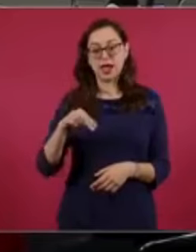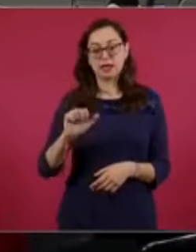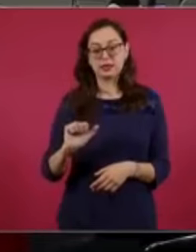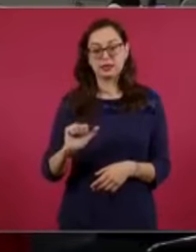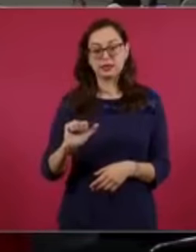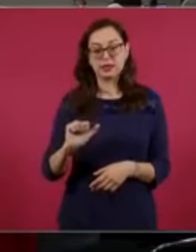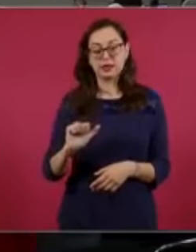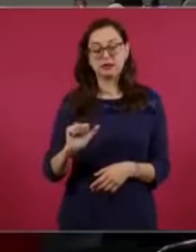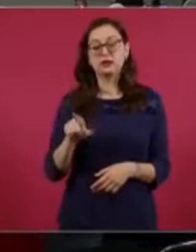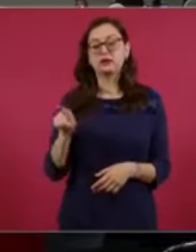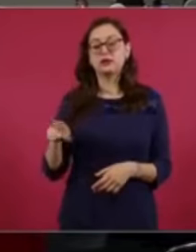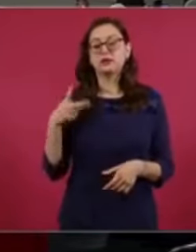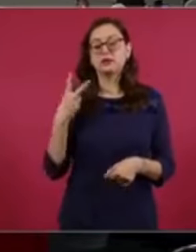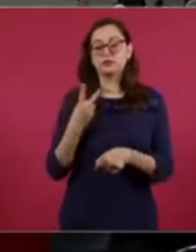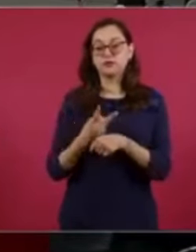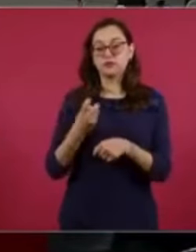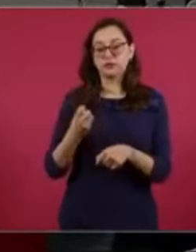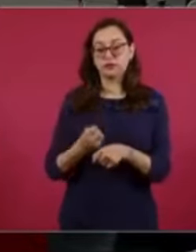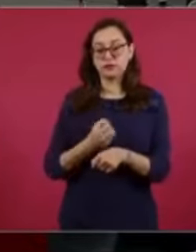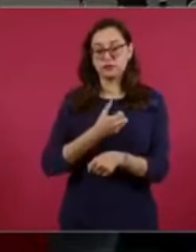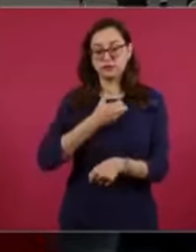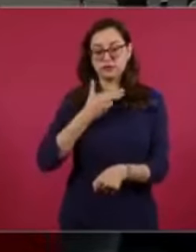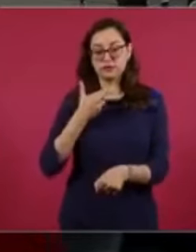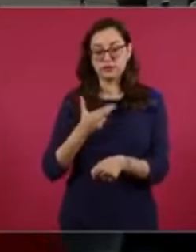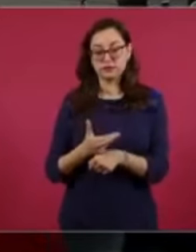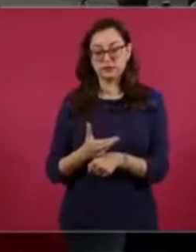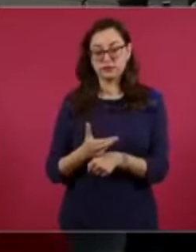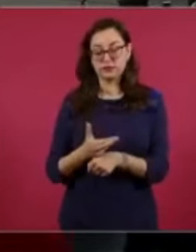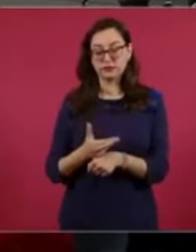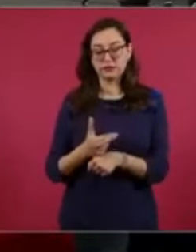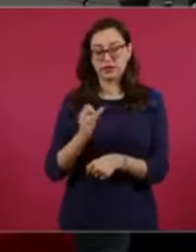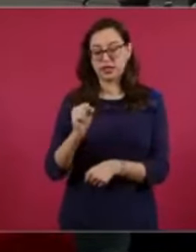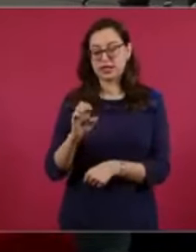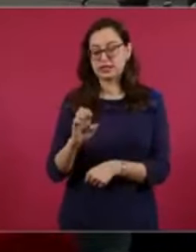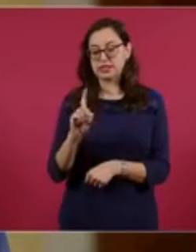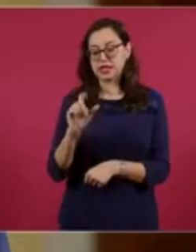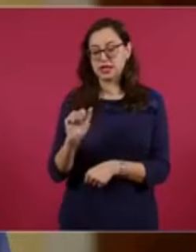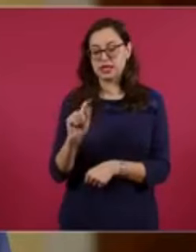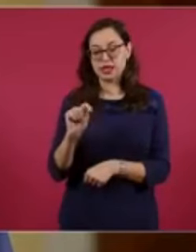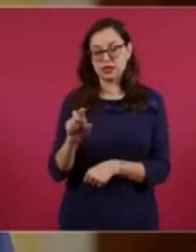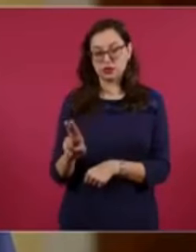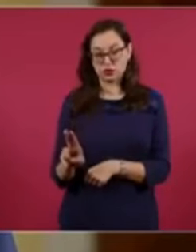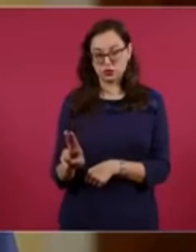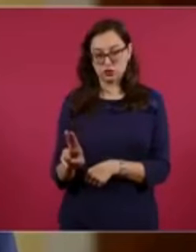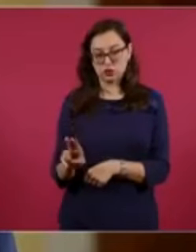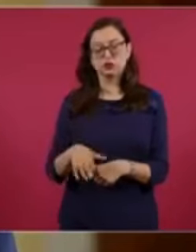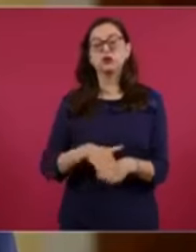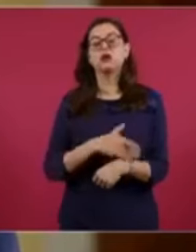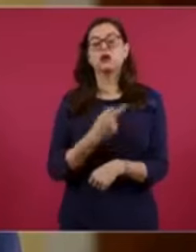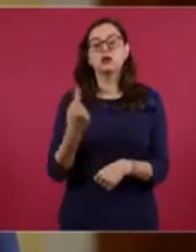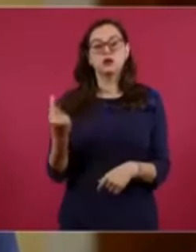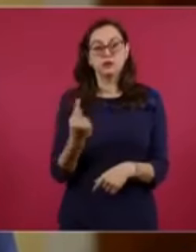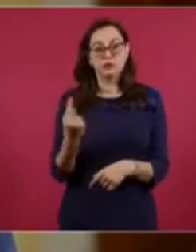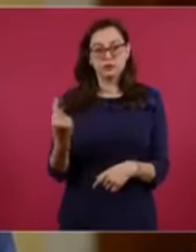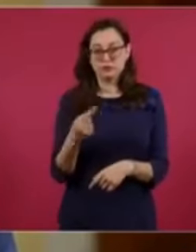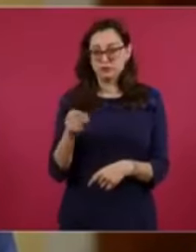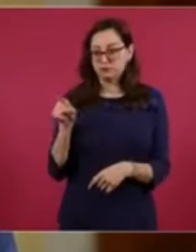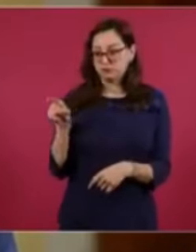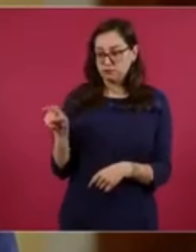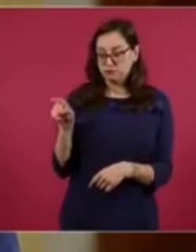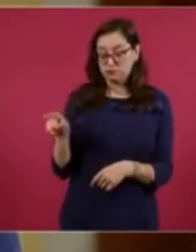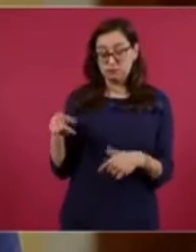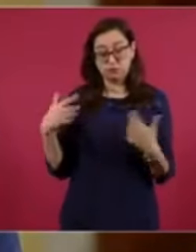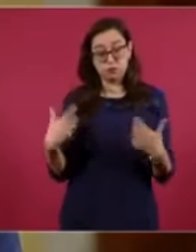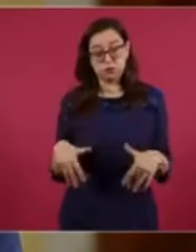es subsecretaria de Desarrollo Urbano, porque ayudó mucho